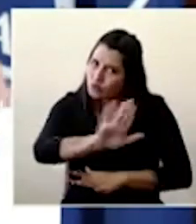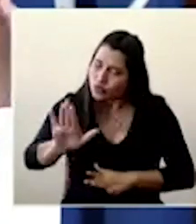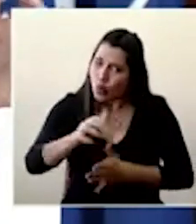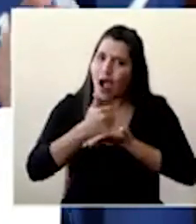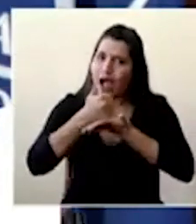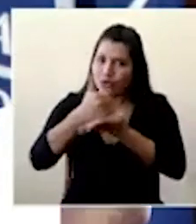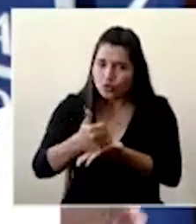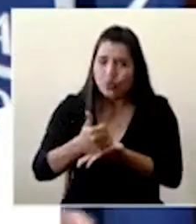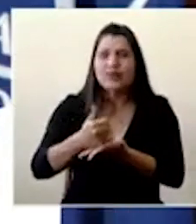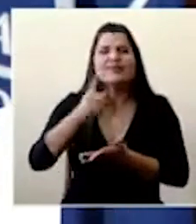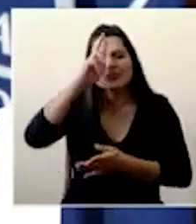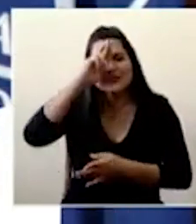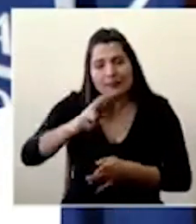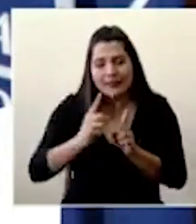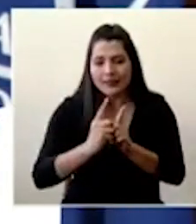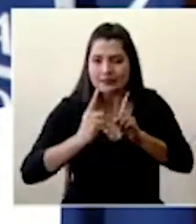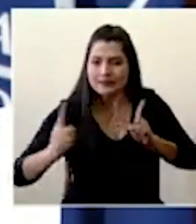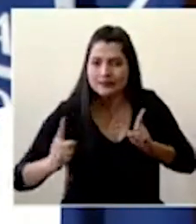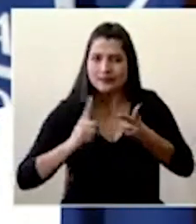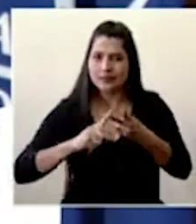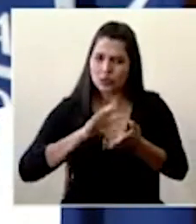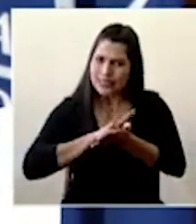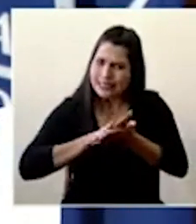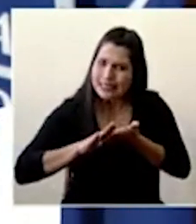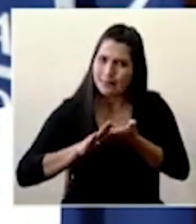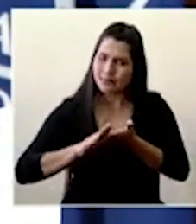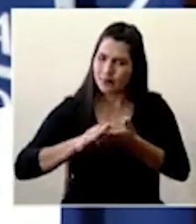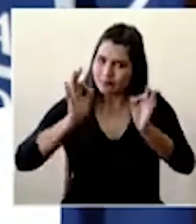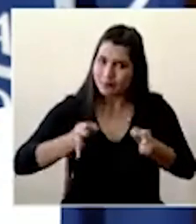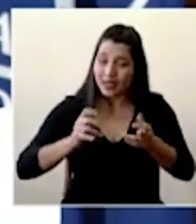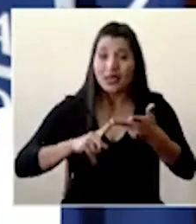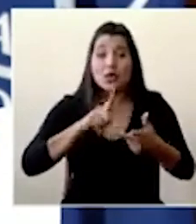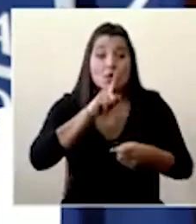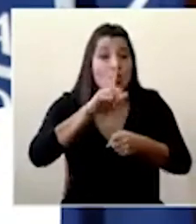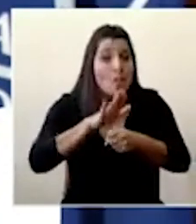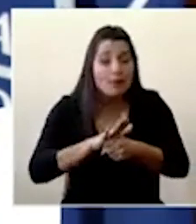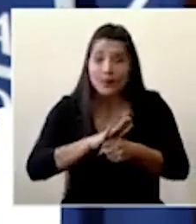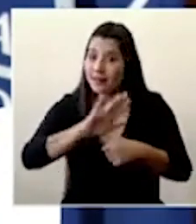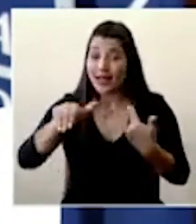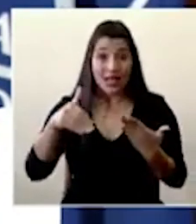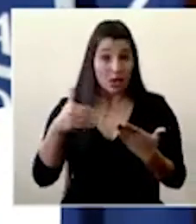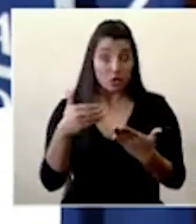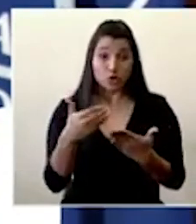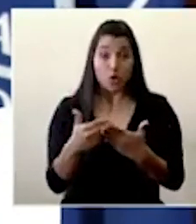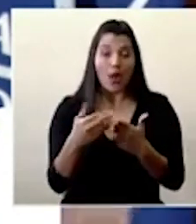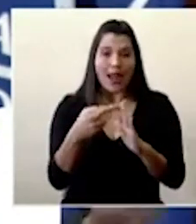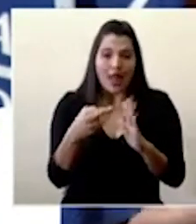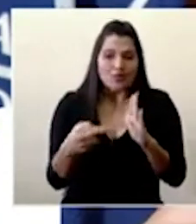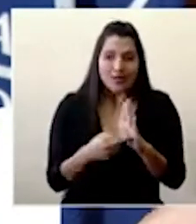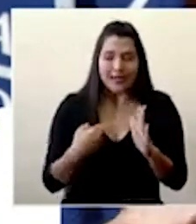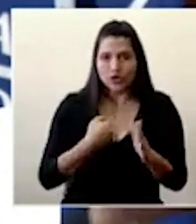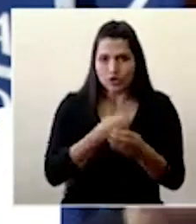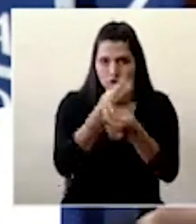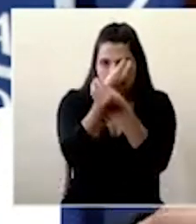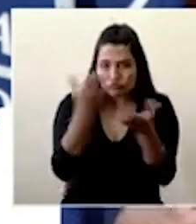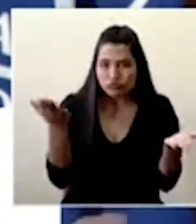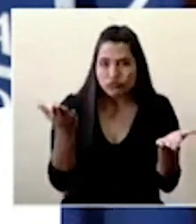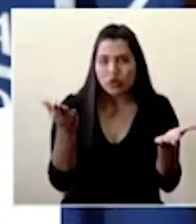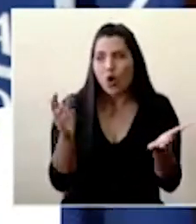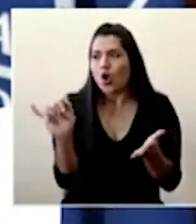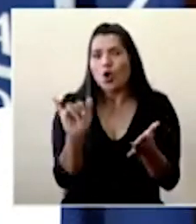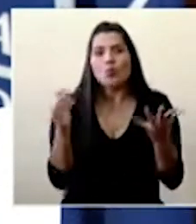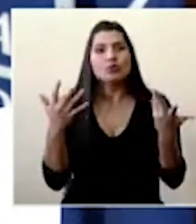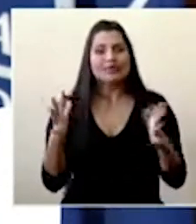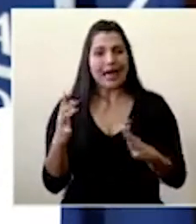distanciamiento social en medidas de higiene y obviamente también en el cumplimiento de las medidas sanitarias que se dicten y que como por ejemplo hemos ya